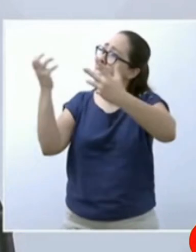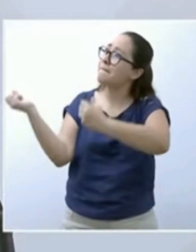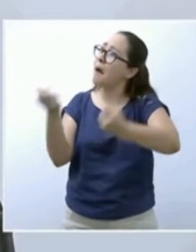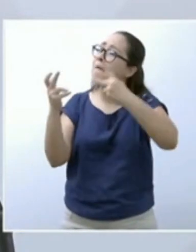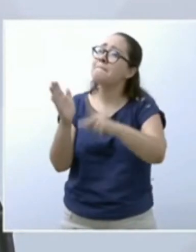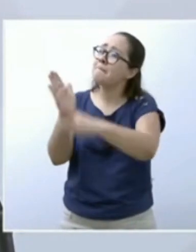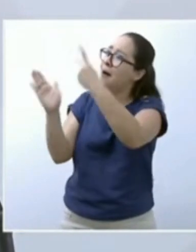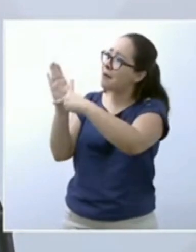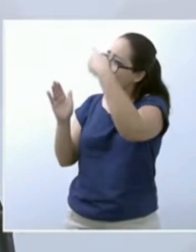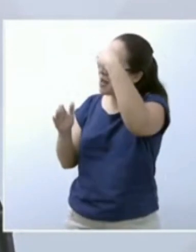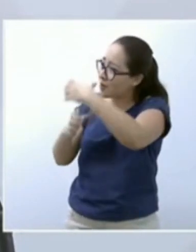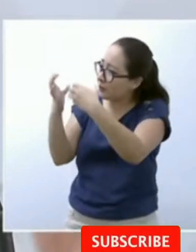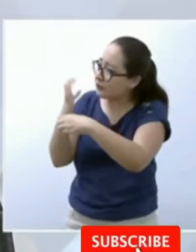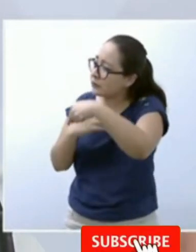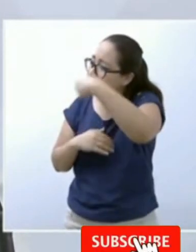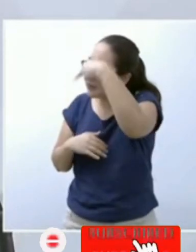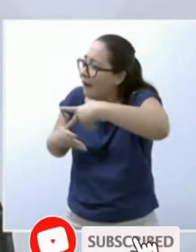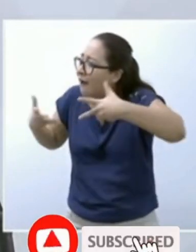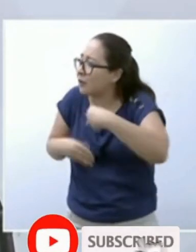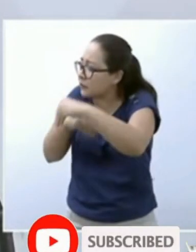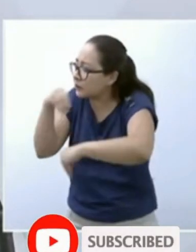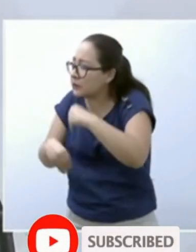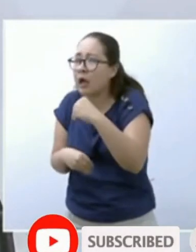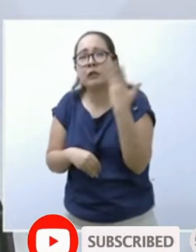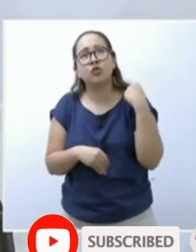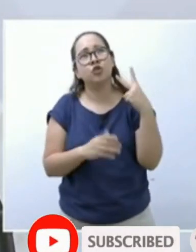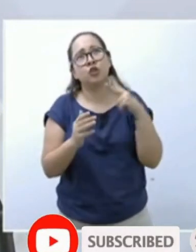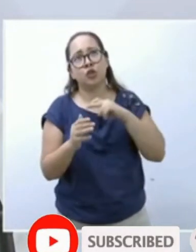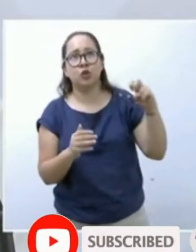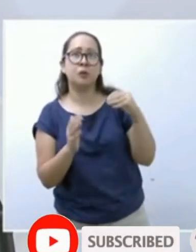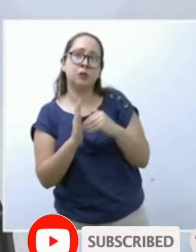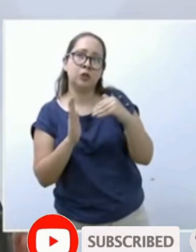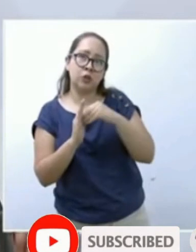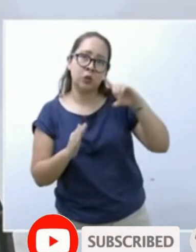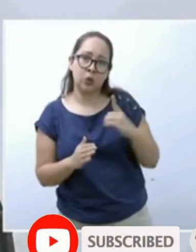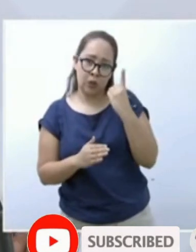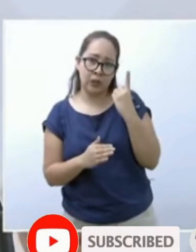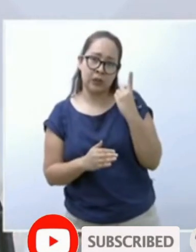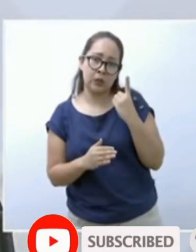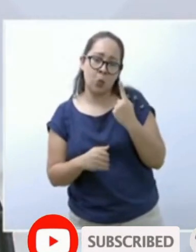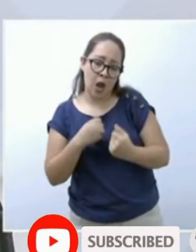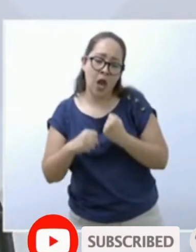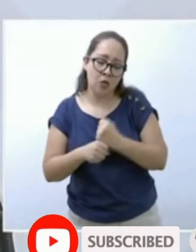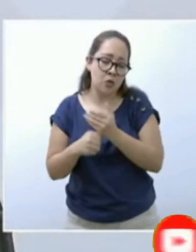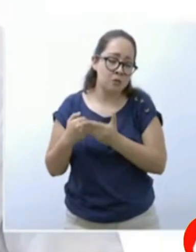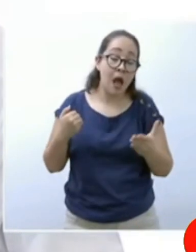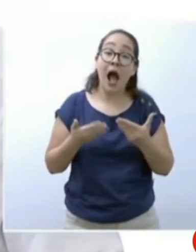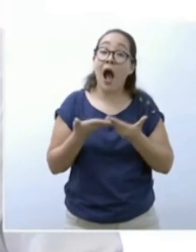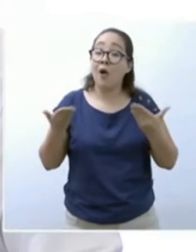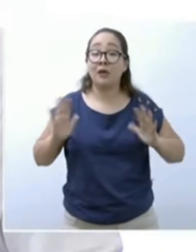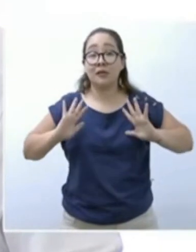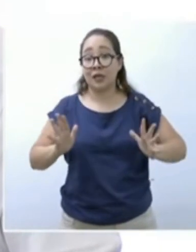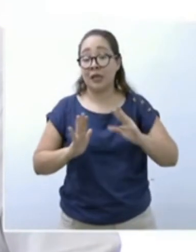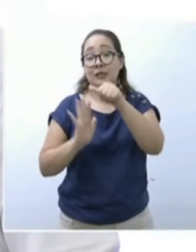productos hechos en México. Estábamos en 200 millones de dólares al año y hoy les aseguro ya cumplimos 600